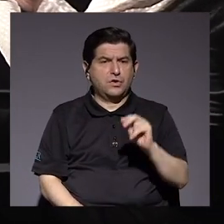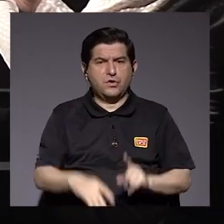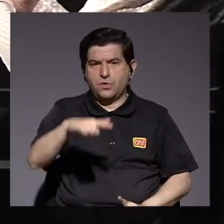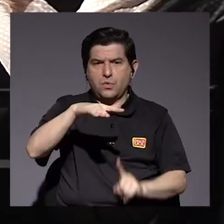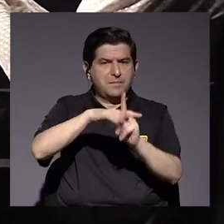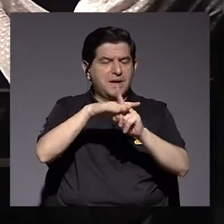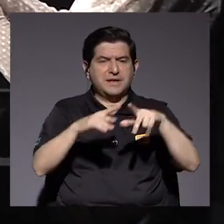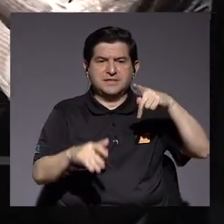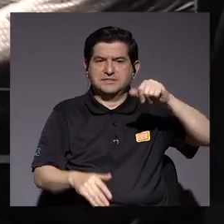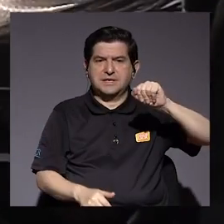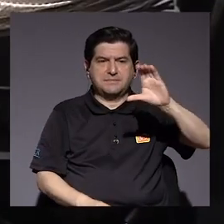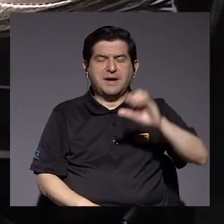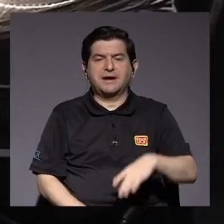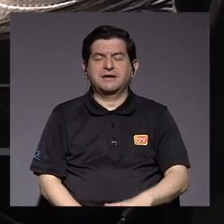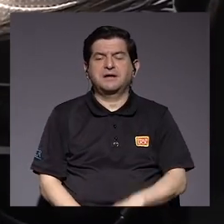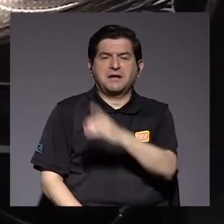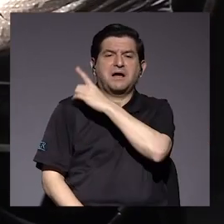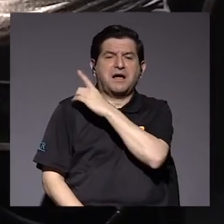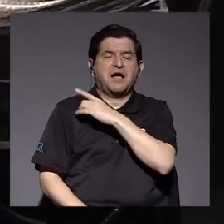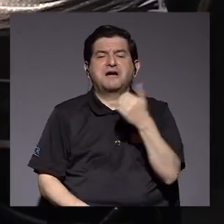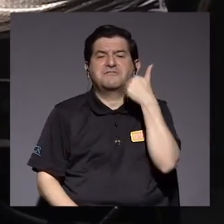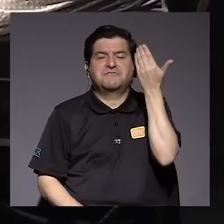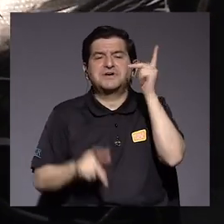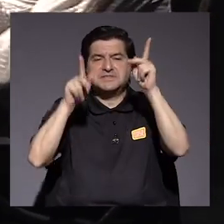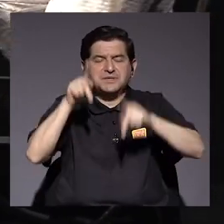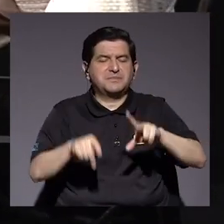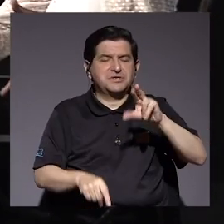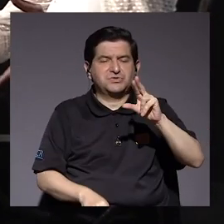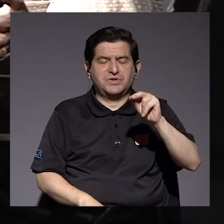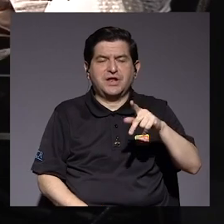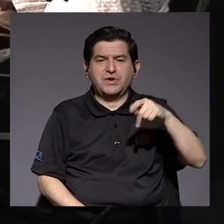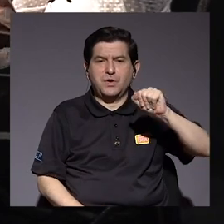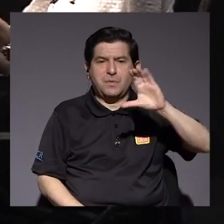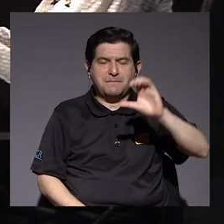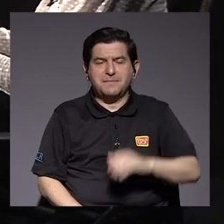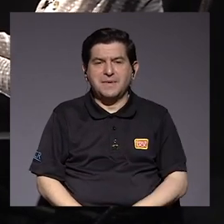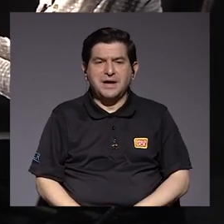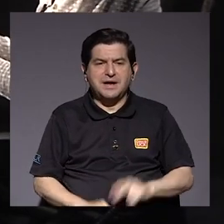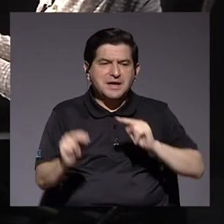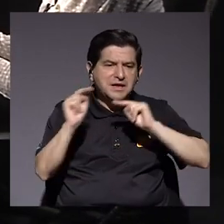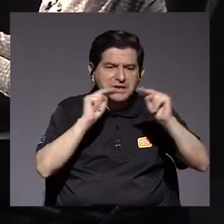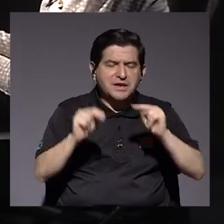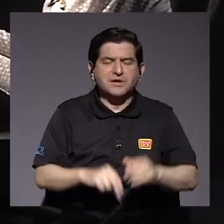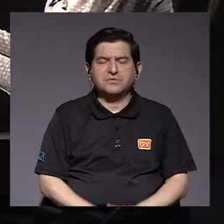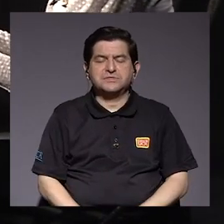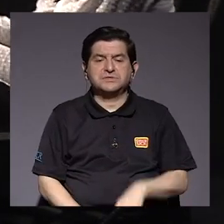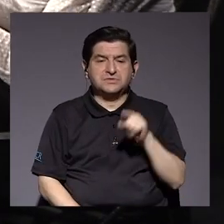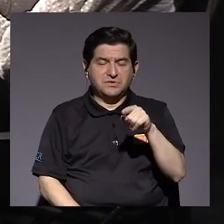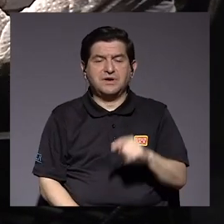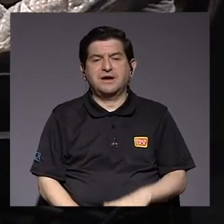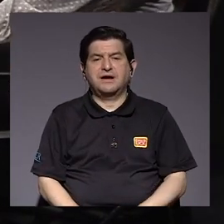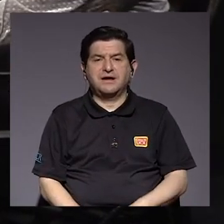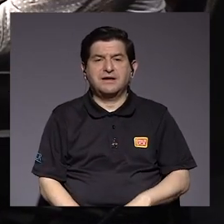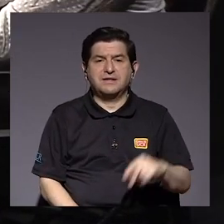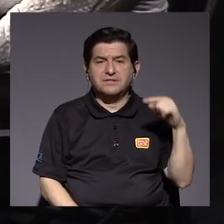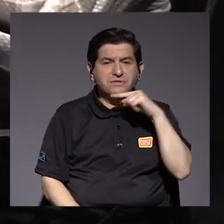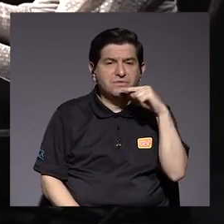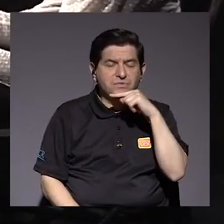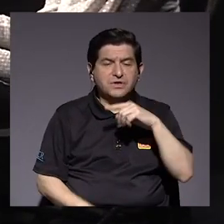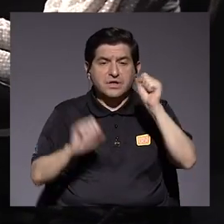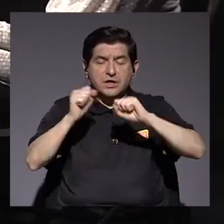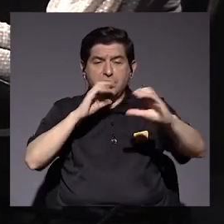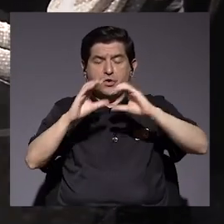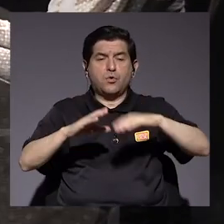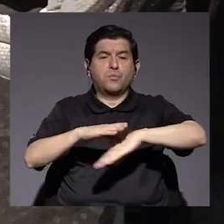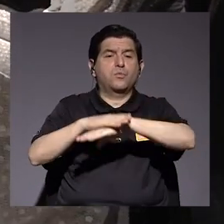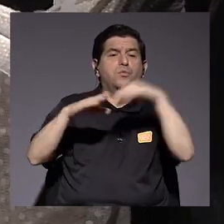en el directorio. Entonces, fue muy fácil poner a una persona que no era del PAC, salida de la negociación de la fracción unidad, y pueden comunicar hacia